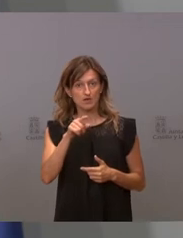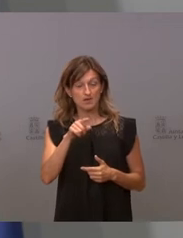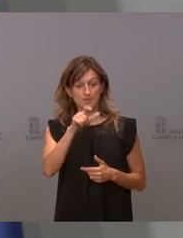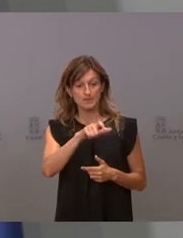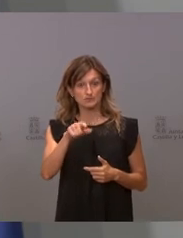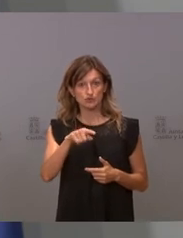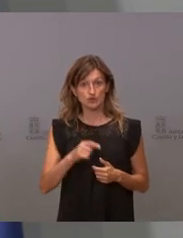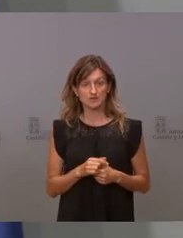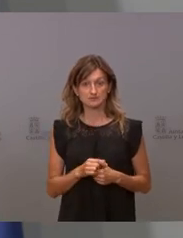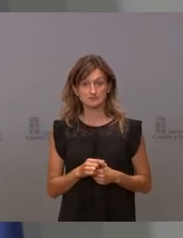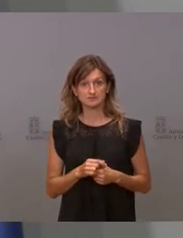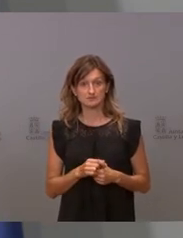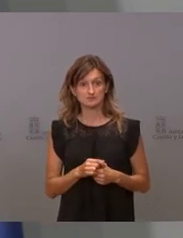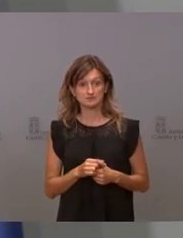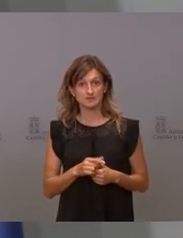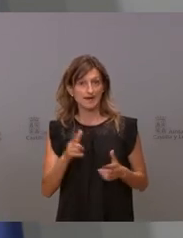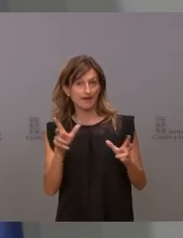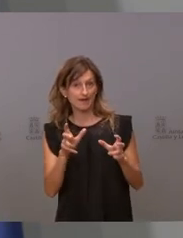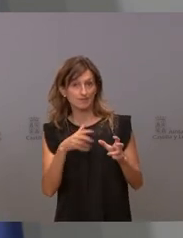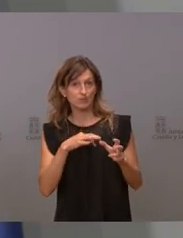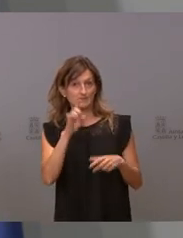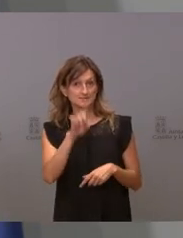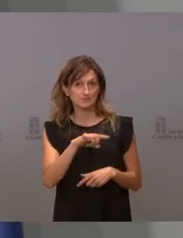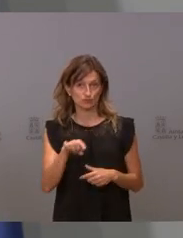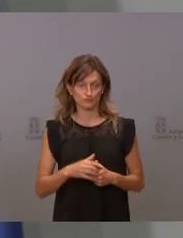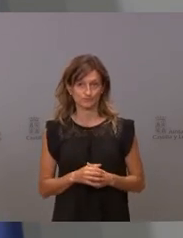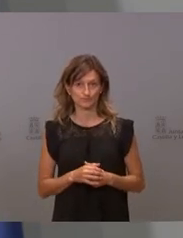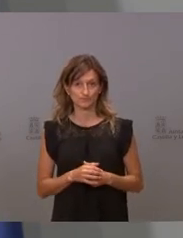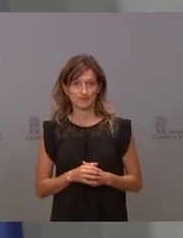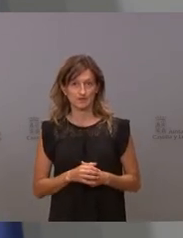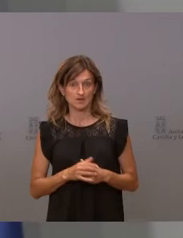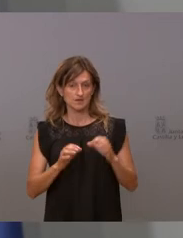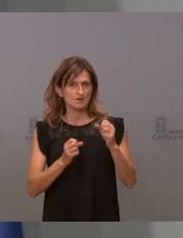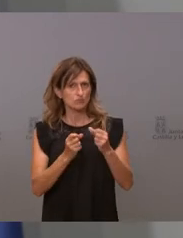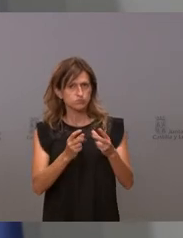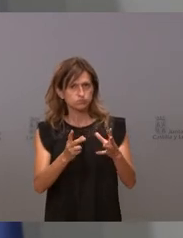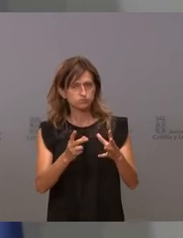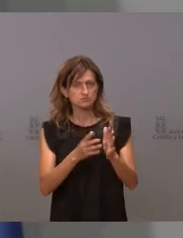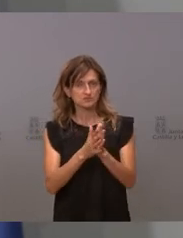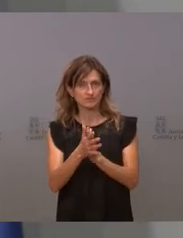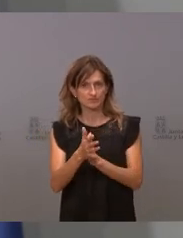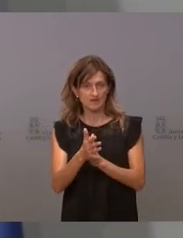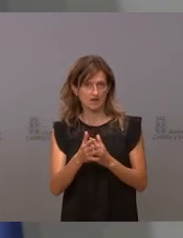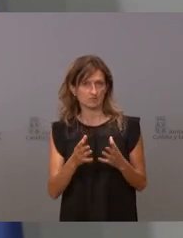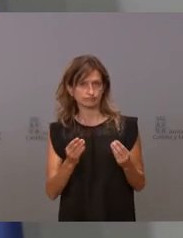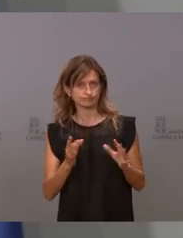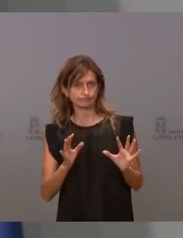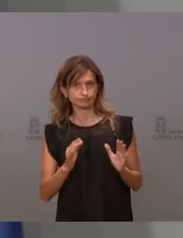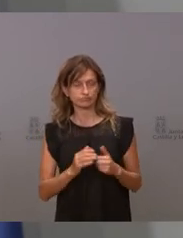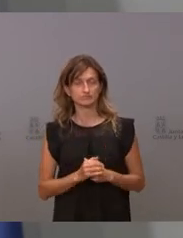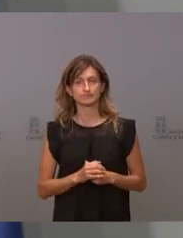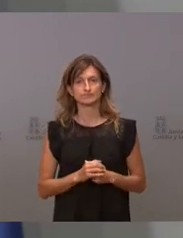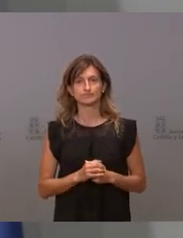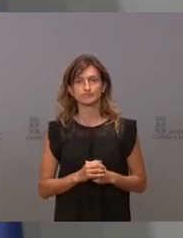reincidencias sean graves. Estamos hablando siempre de cifras muy grandes, es decir, el problema